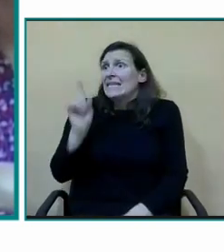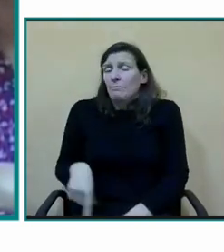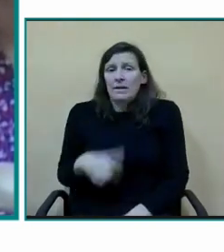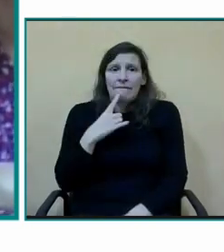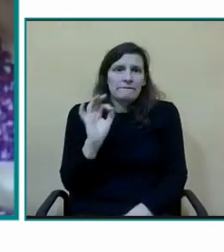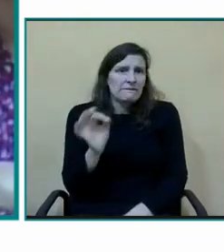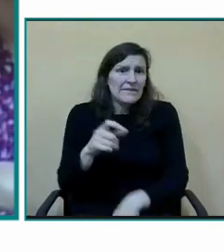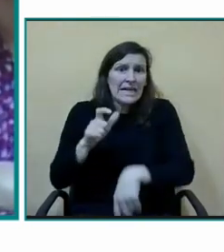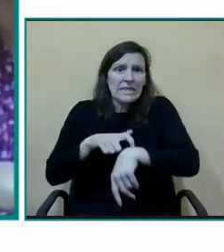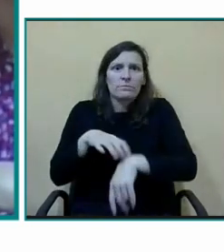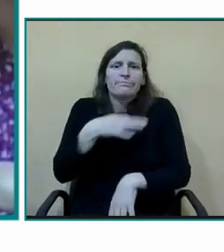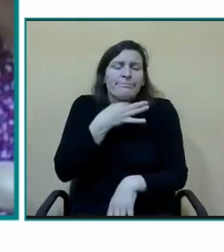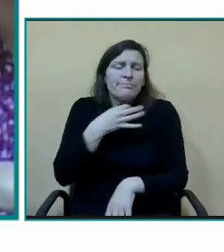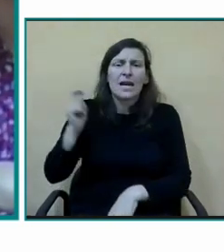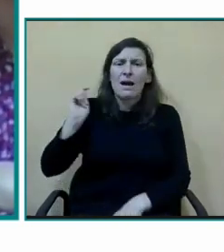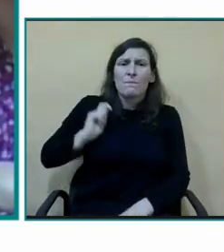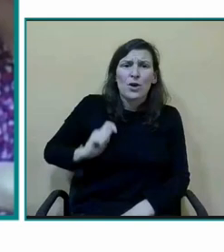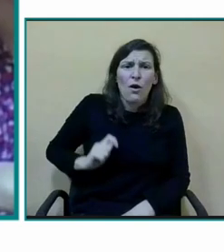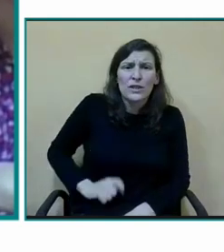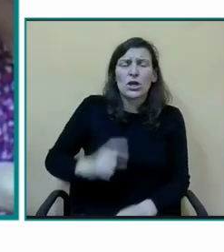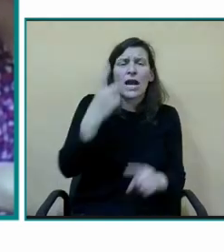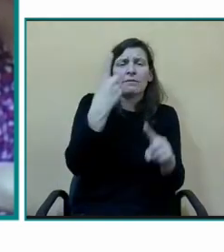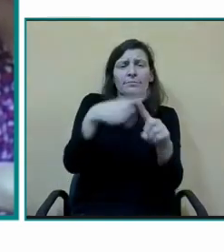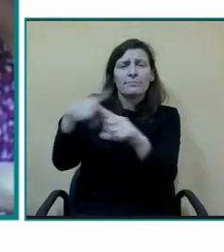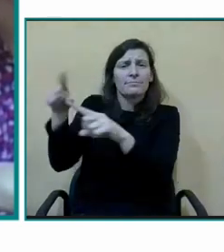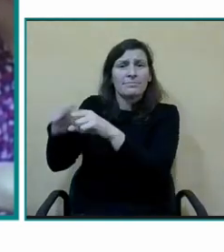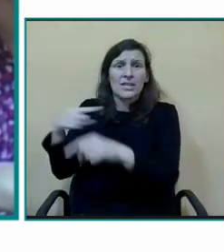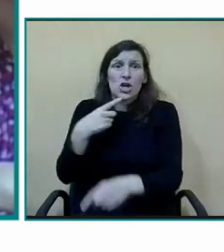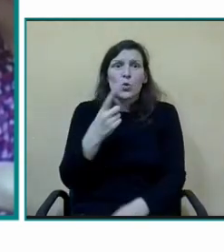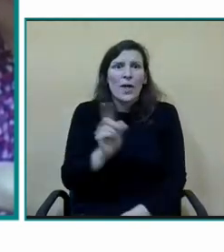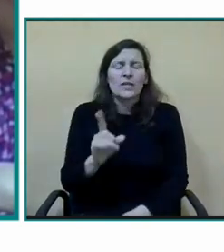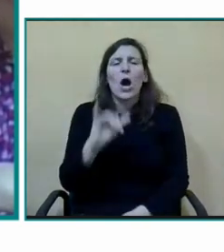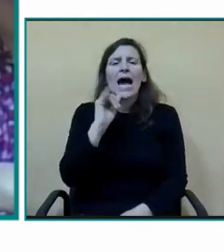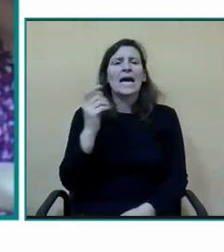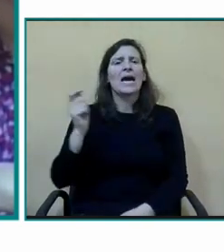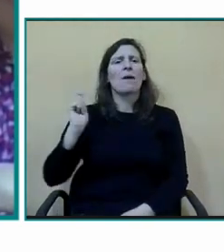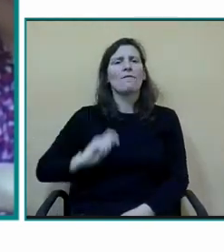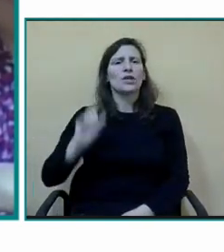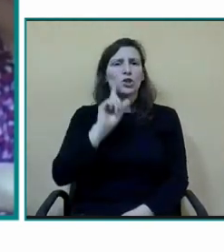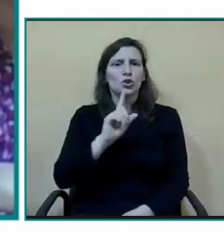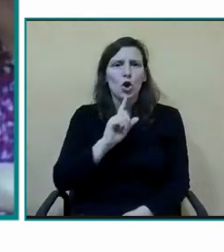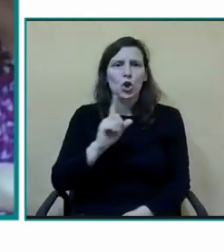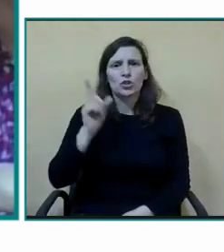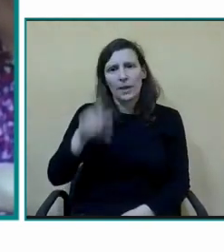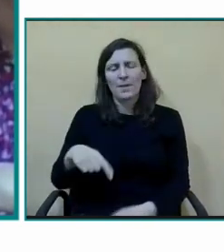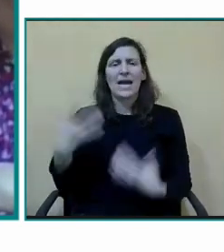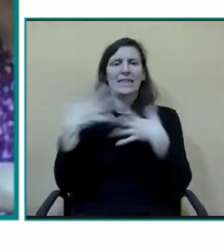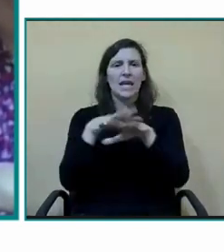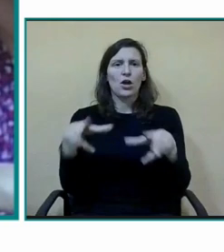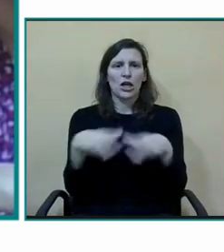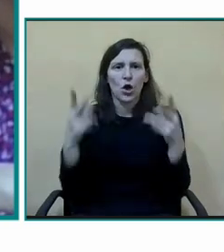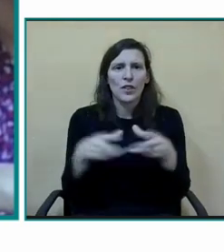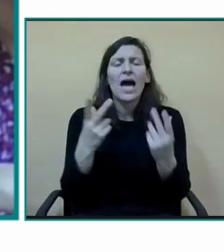TIS también que es una persona sorda que trabaja dentro del centro la tutora de BOVE que también es sorda y